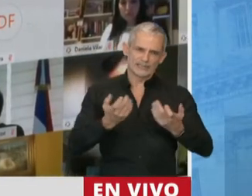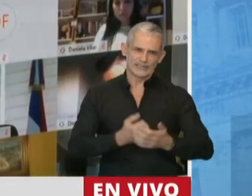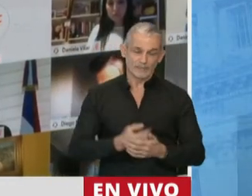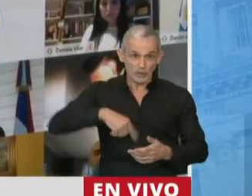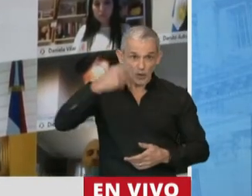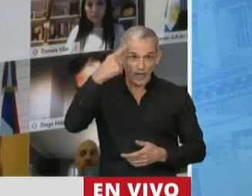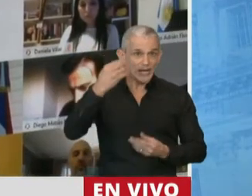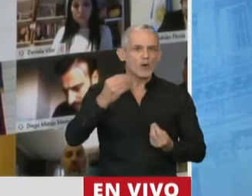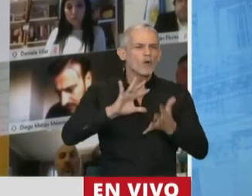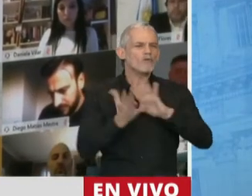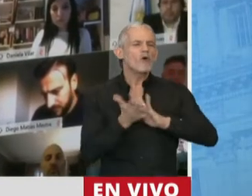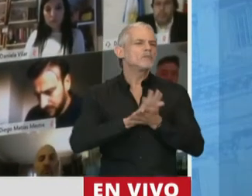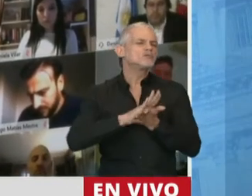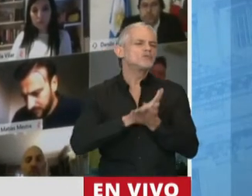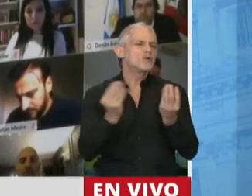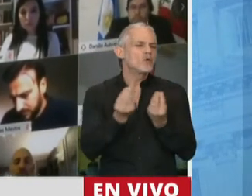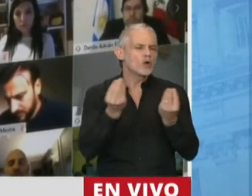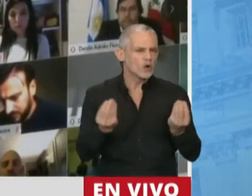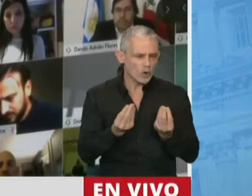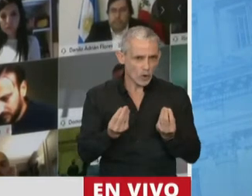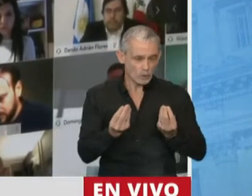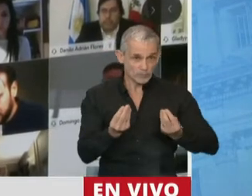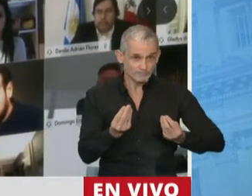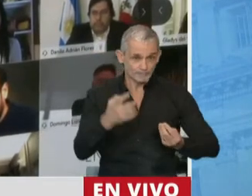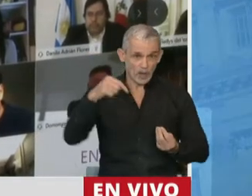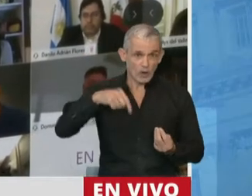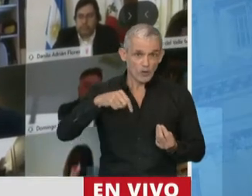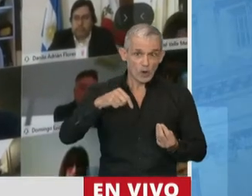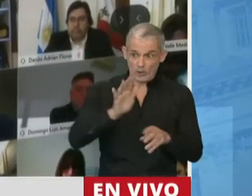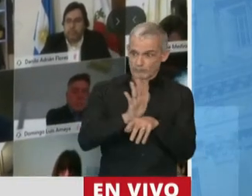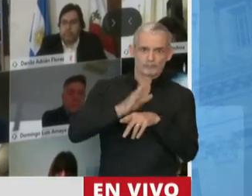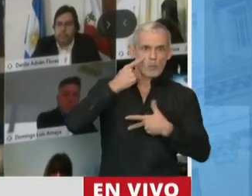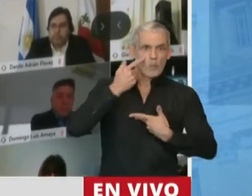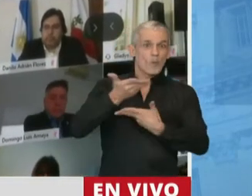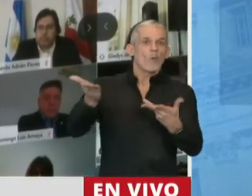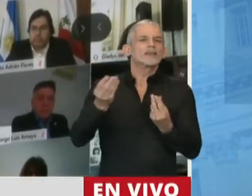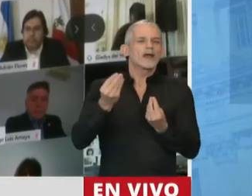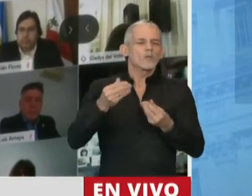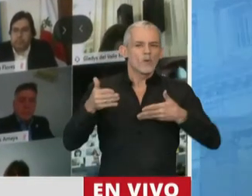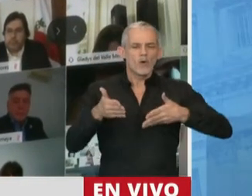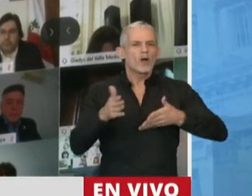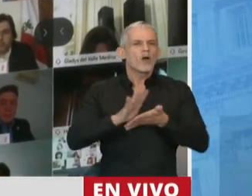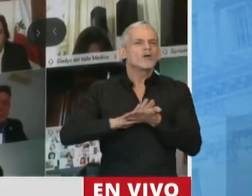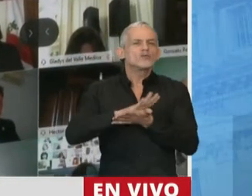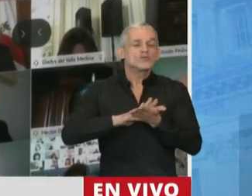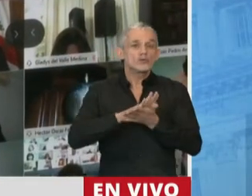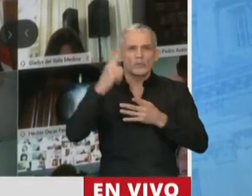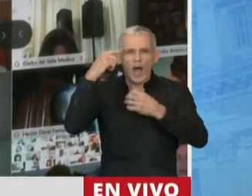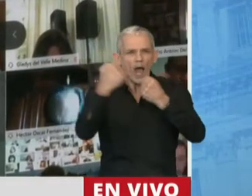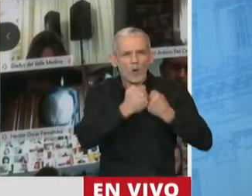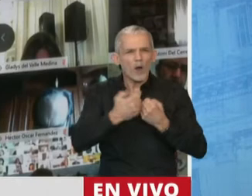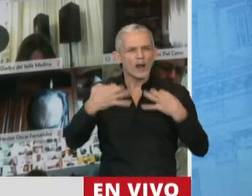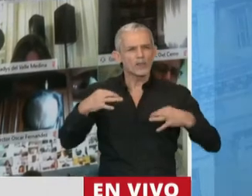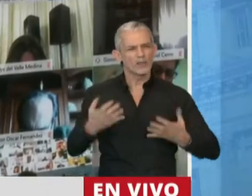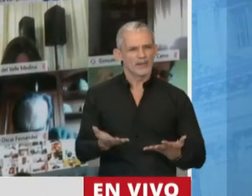creemos que el camino, y hoy hacemos una demostración de esto, es el camino de resolver con consenso,